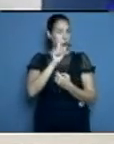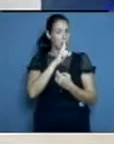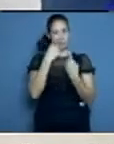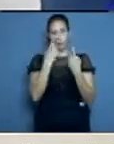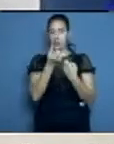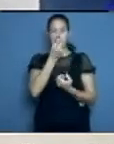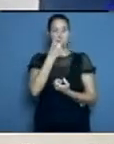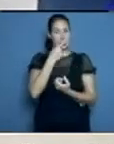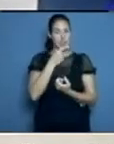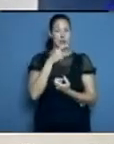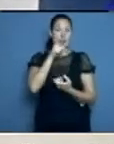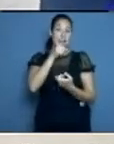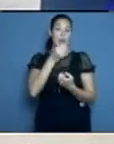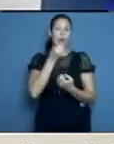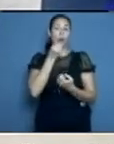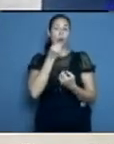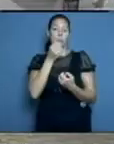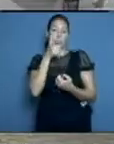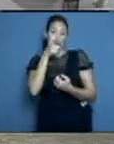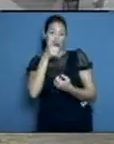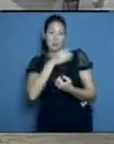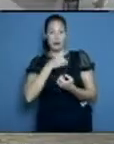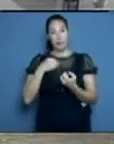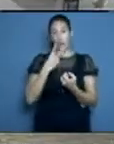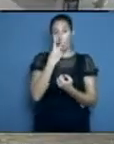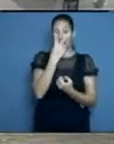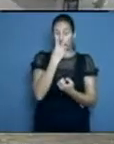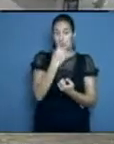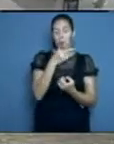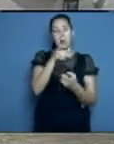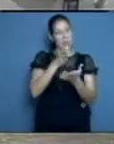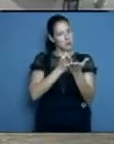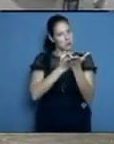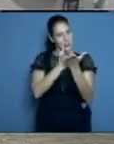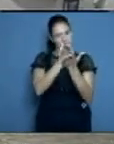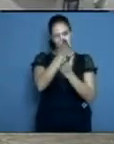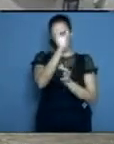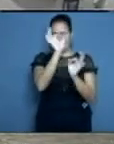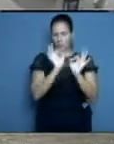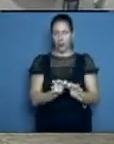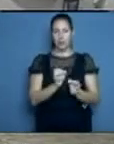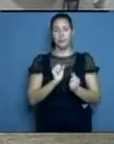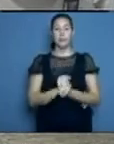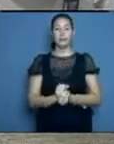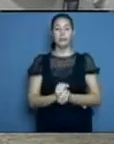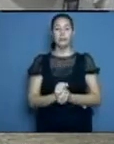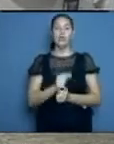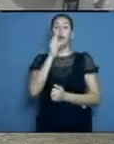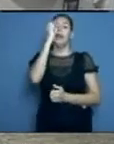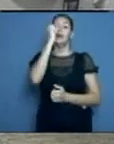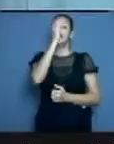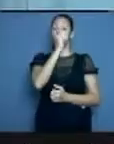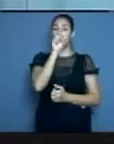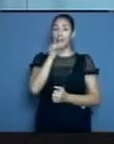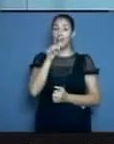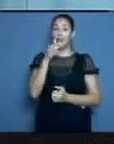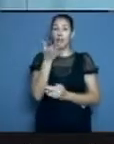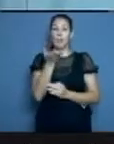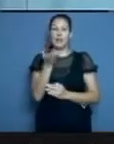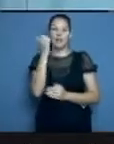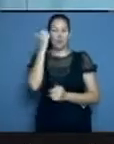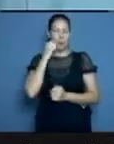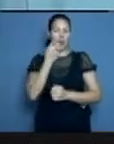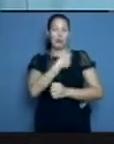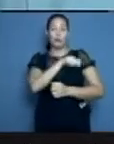tipo de complicación. Puede suceder. Esto es frecuente así. El nasalferón ha sido uno de los demás demandados. Que hemos tenido déficit,